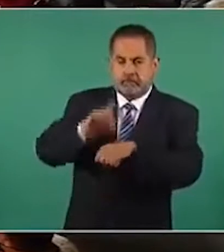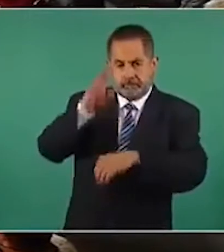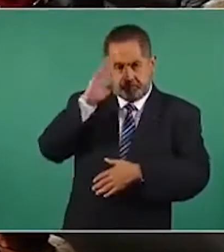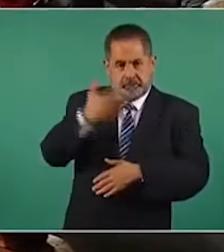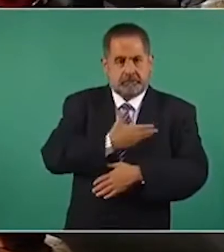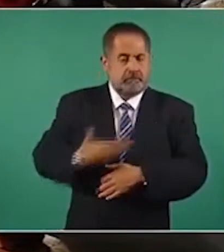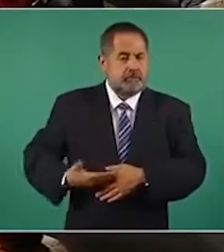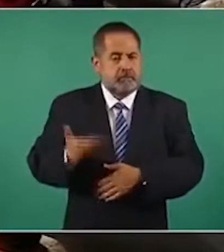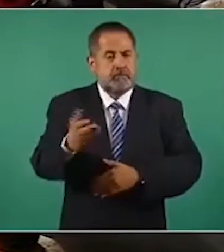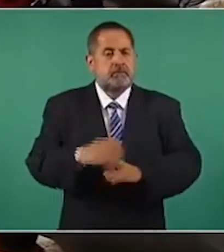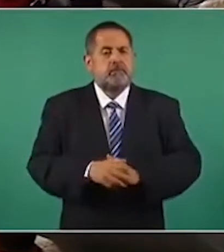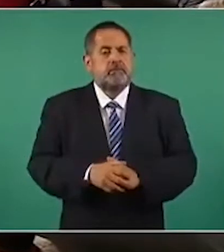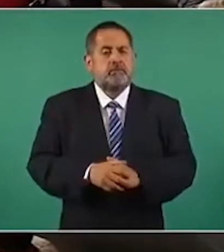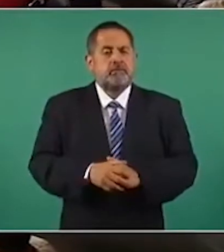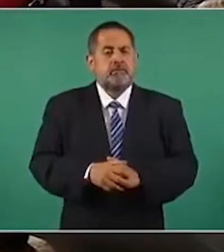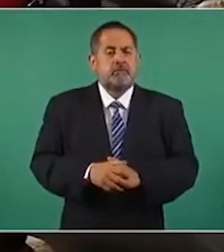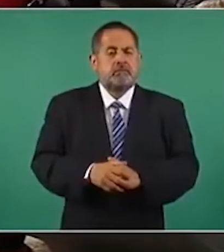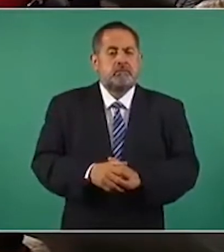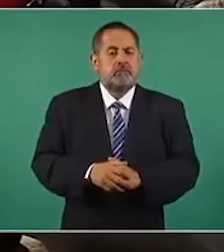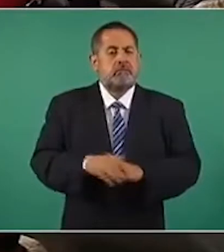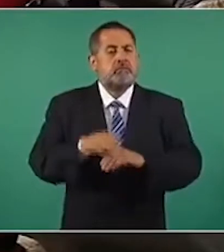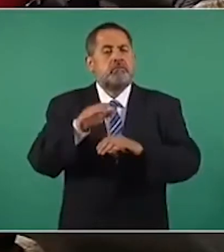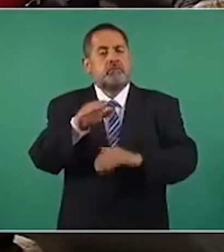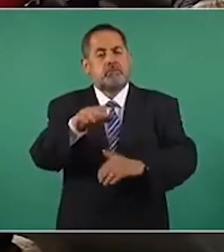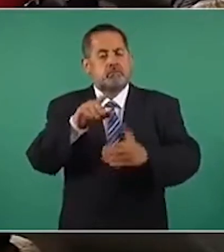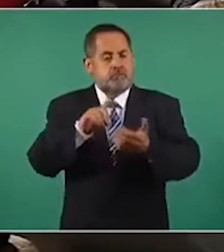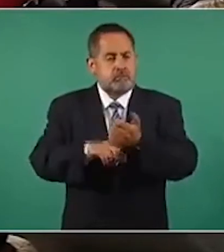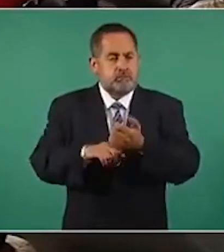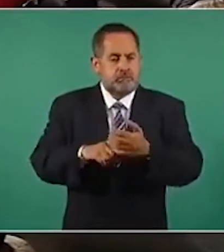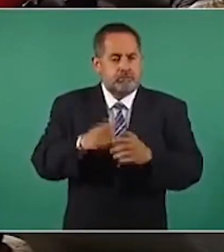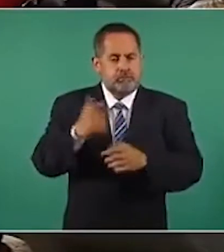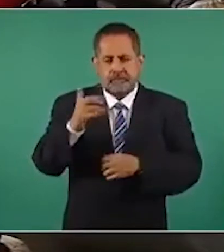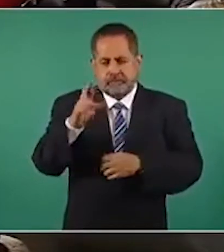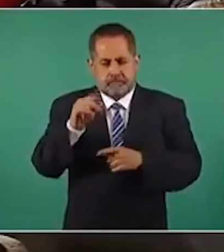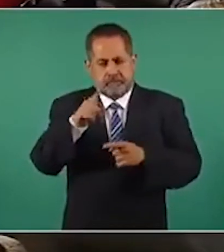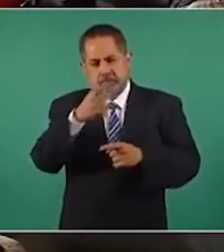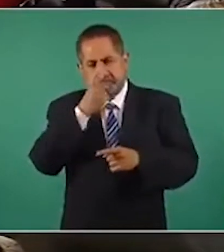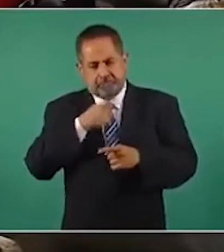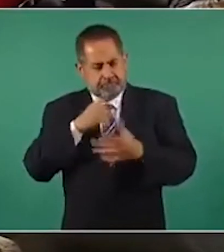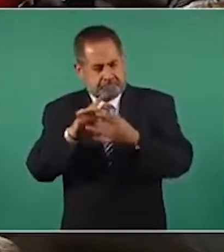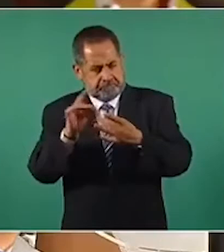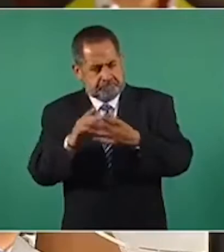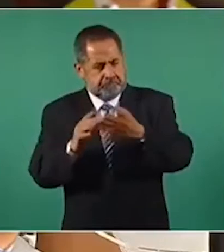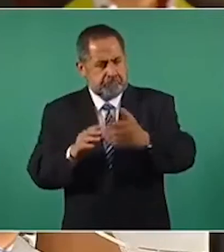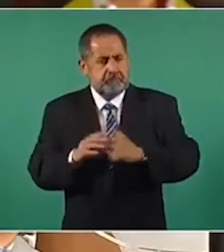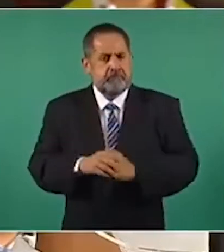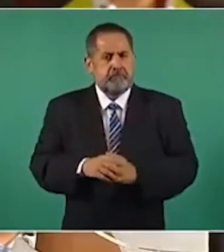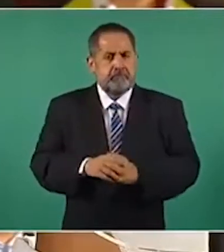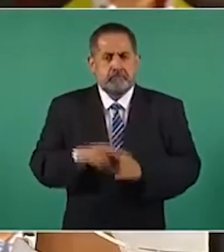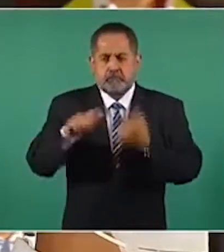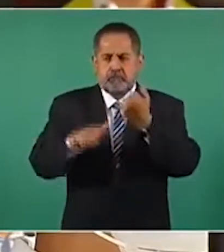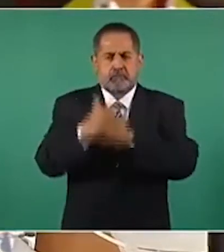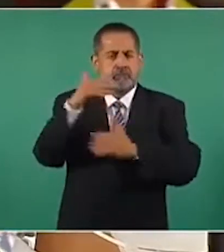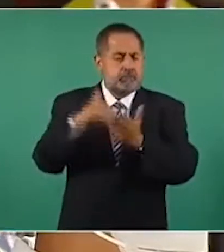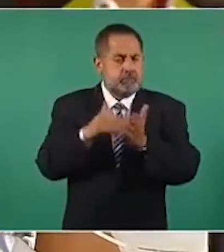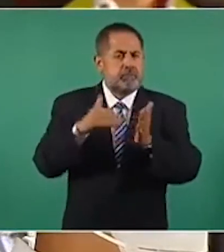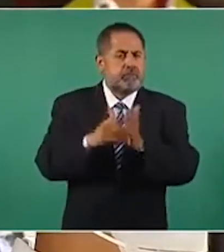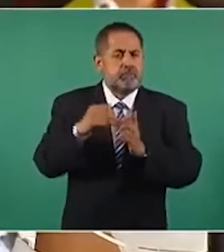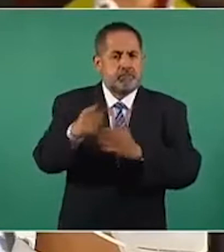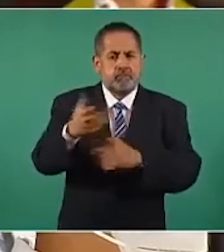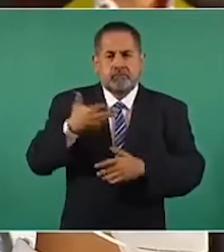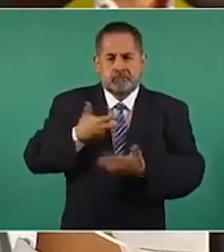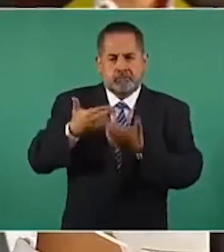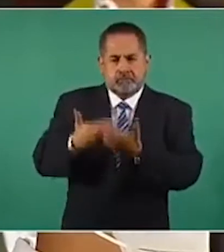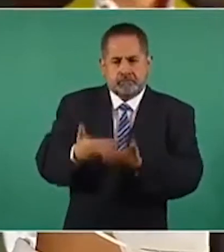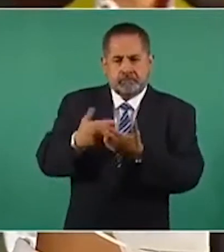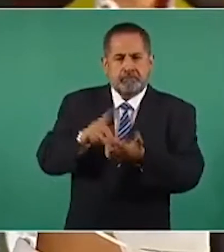En relación a los derechos especiales de giro, usted había anunciado que se iban a utilizar esos 12 mil millones que dispone el